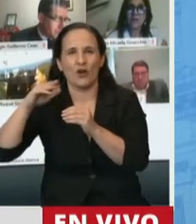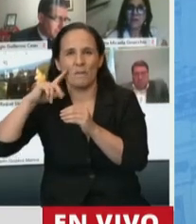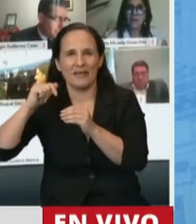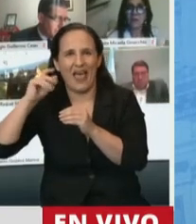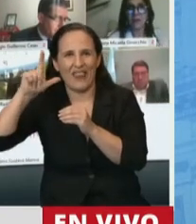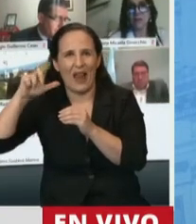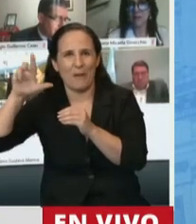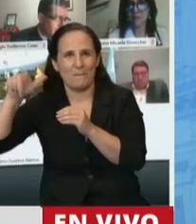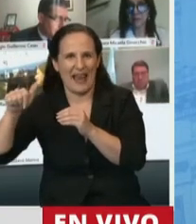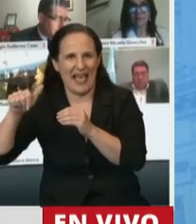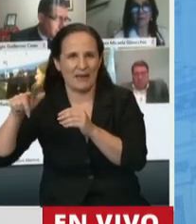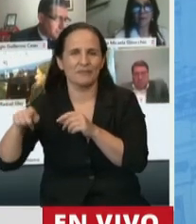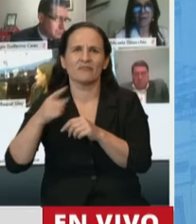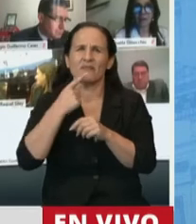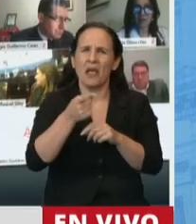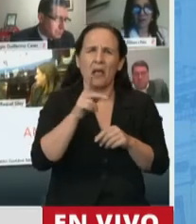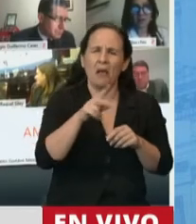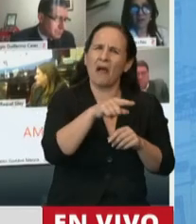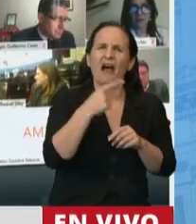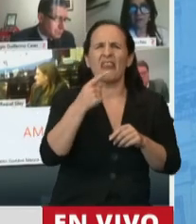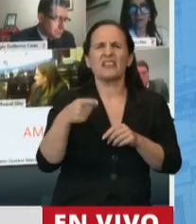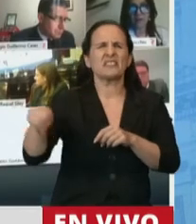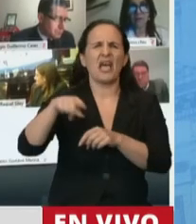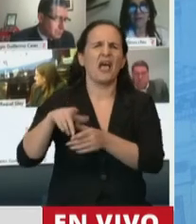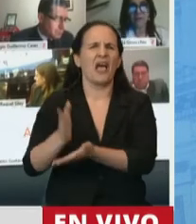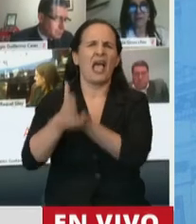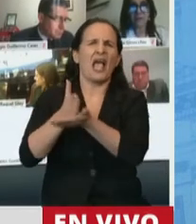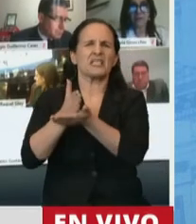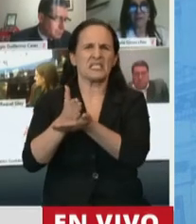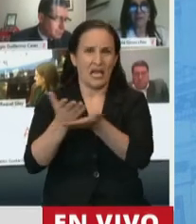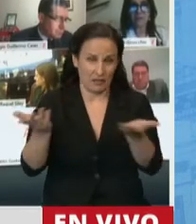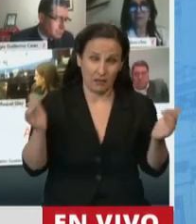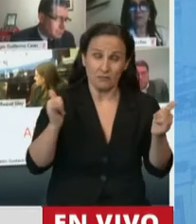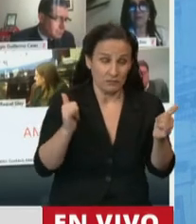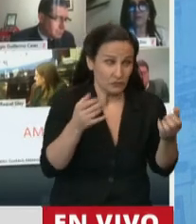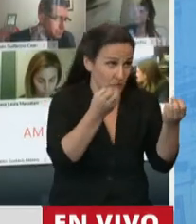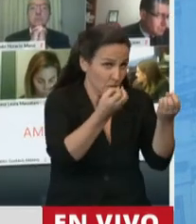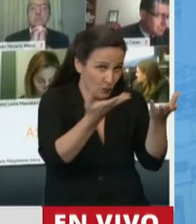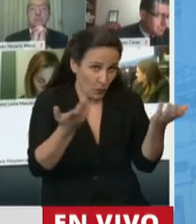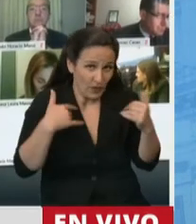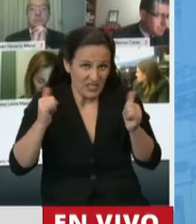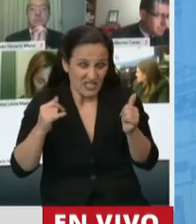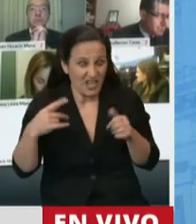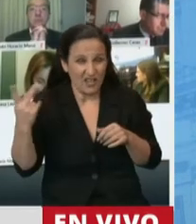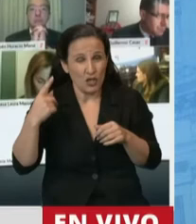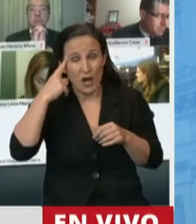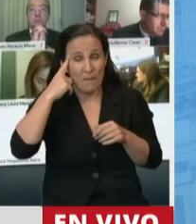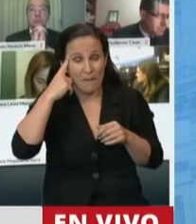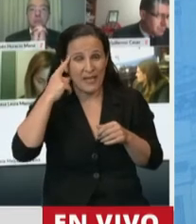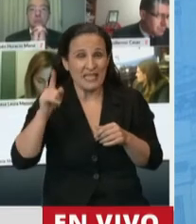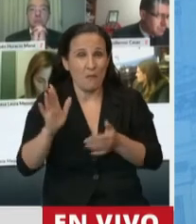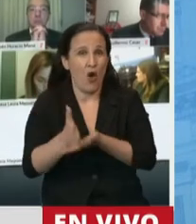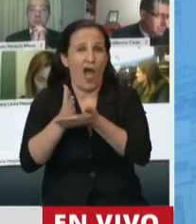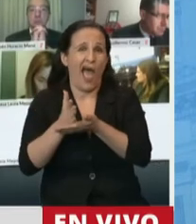escuché decir a algunos representantes patronales que era demasiado exigente. Y sí, entendieron bien la idea porque justamente nosotros creemos que no se puede